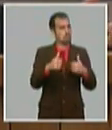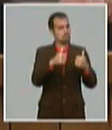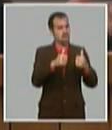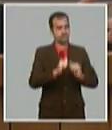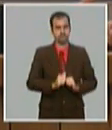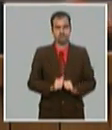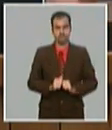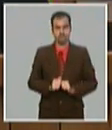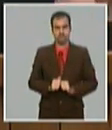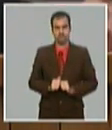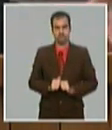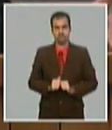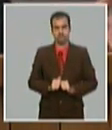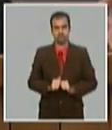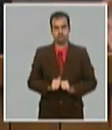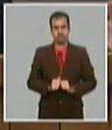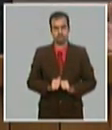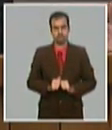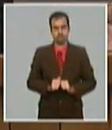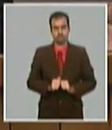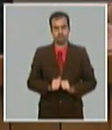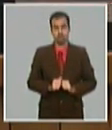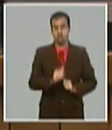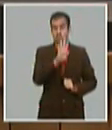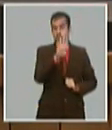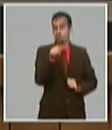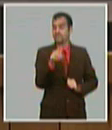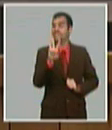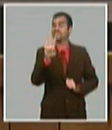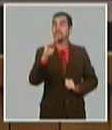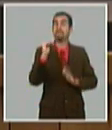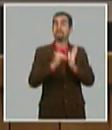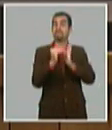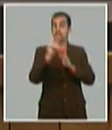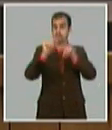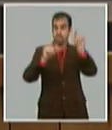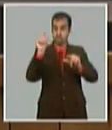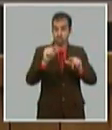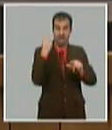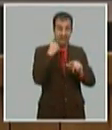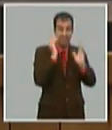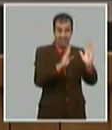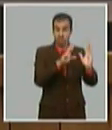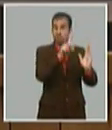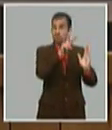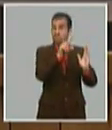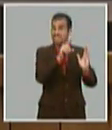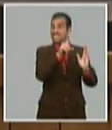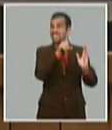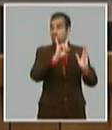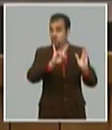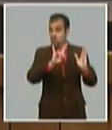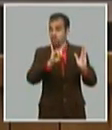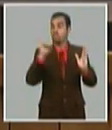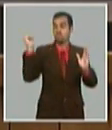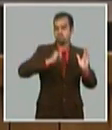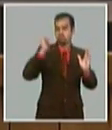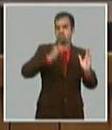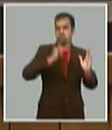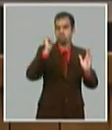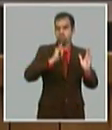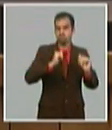En el 2019 alcanzamos 4,3 millones de visitantes extranjeros y en el 2021 proyectamos 2,2,